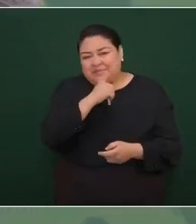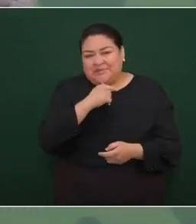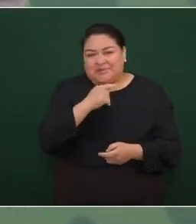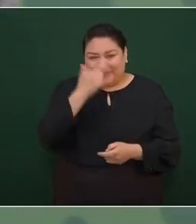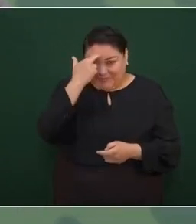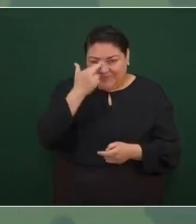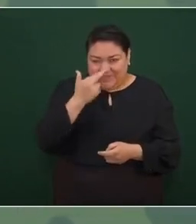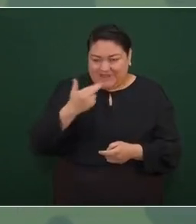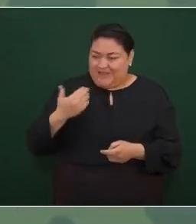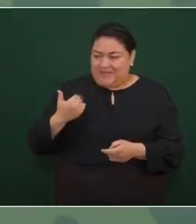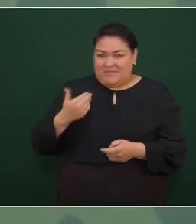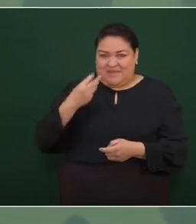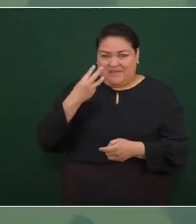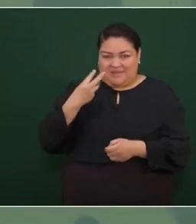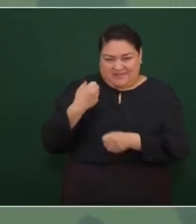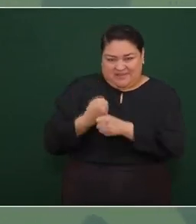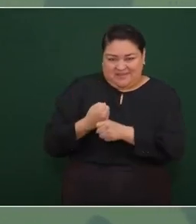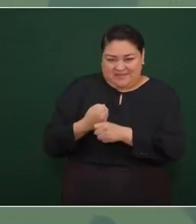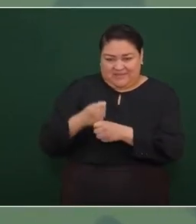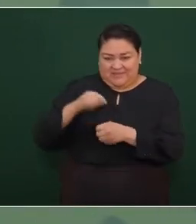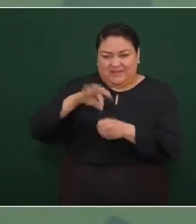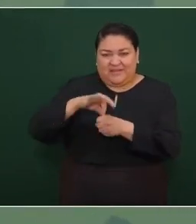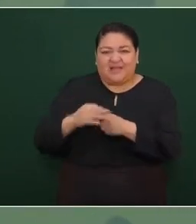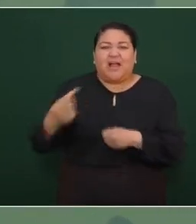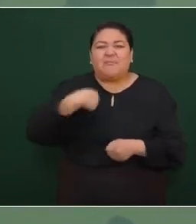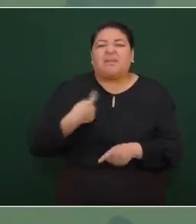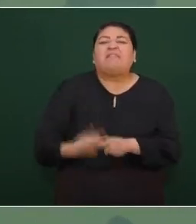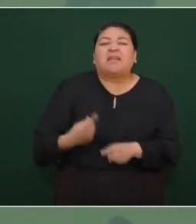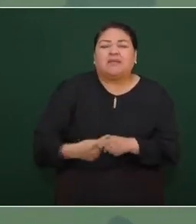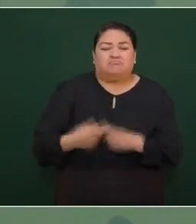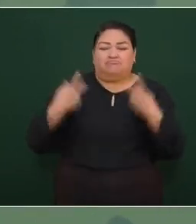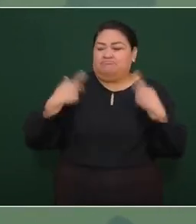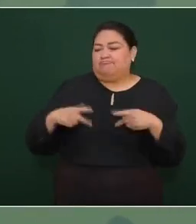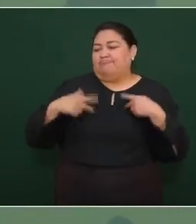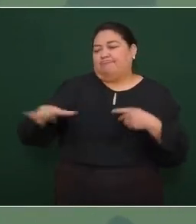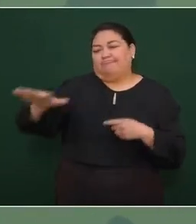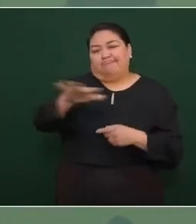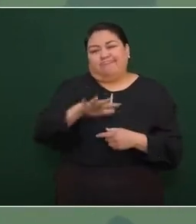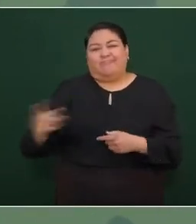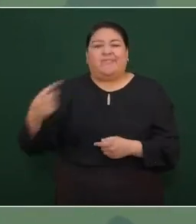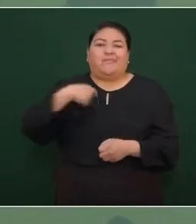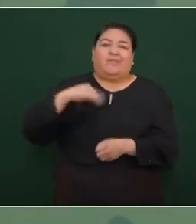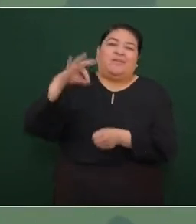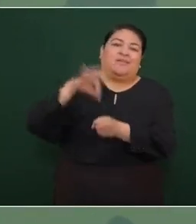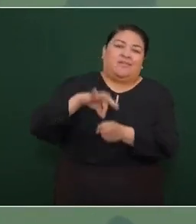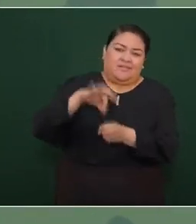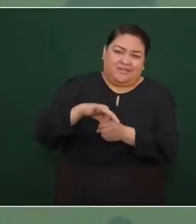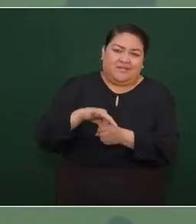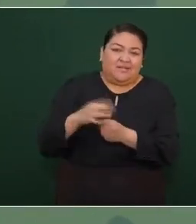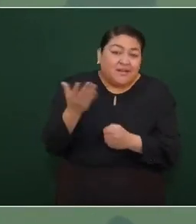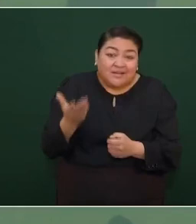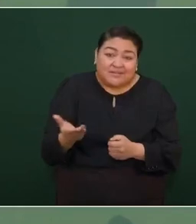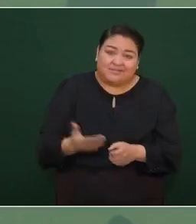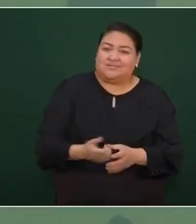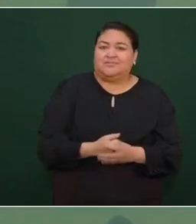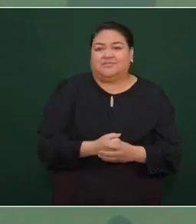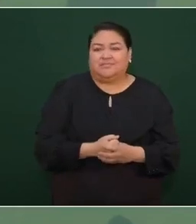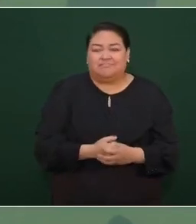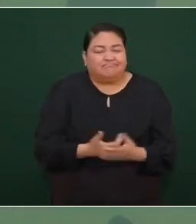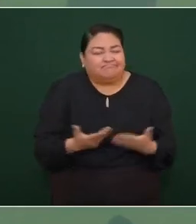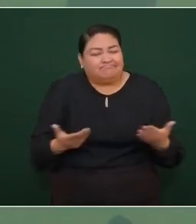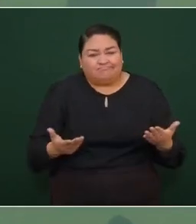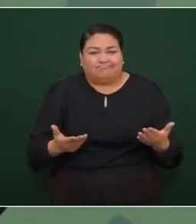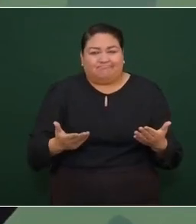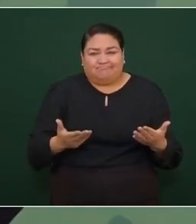pero siempre es el pueblo por eso no